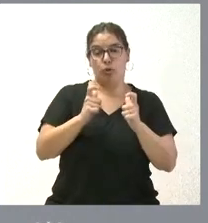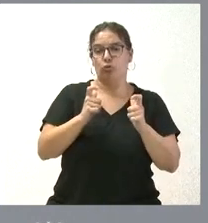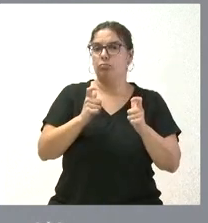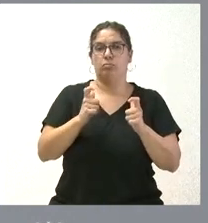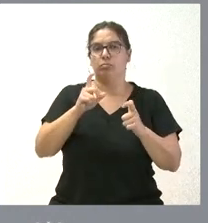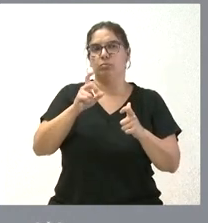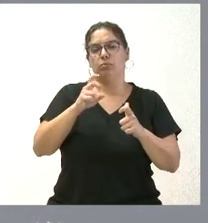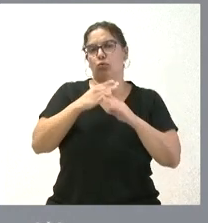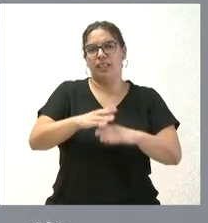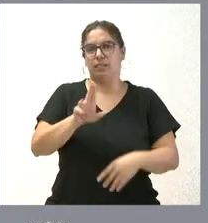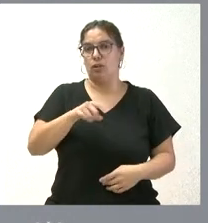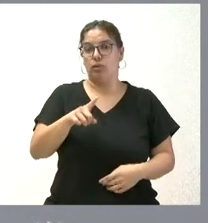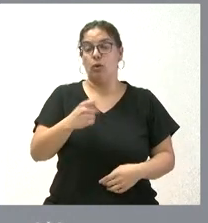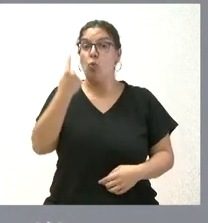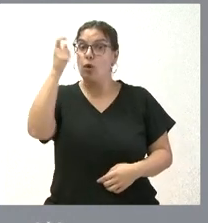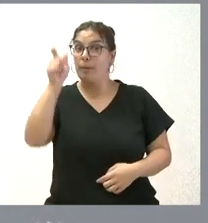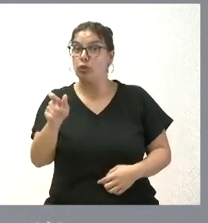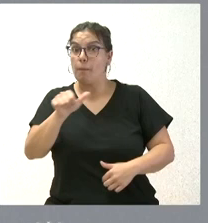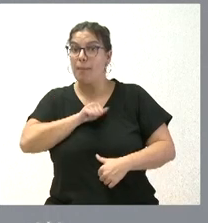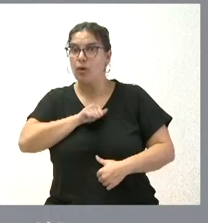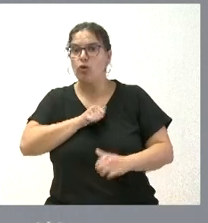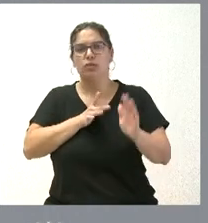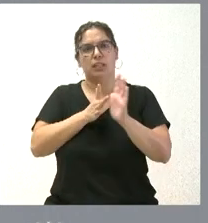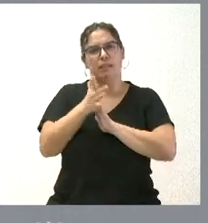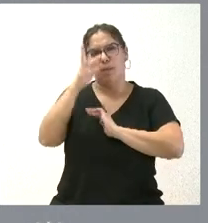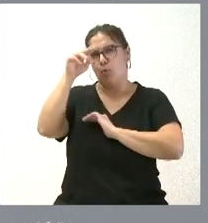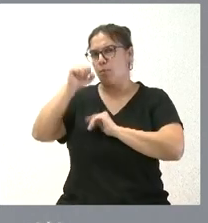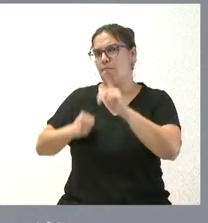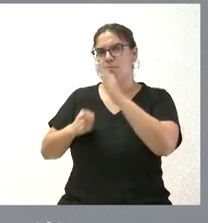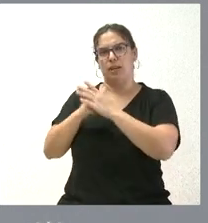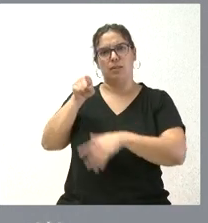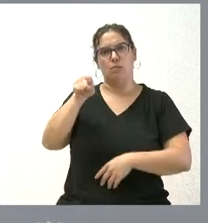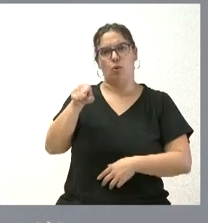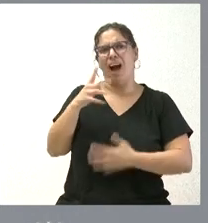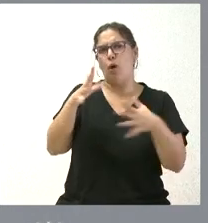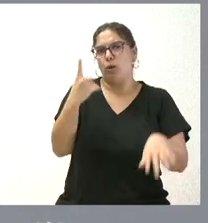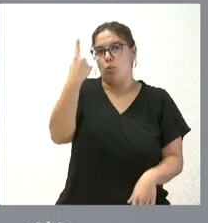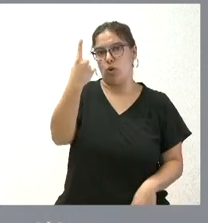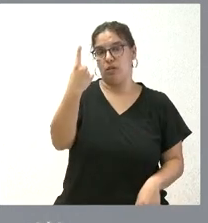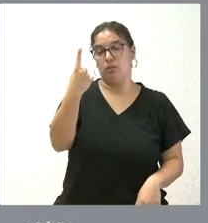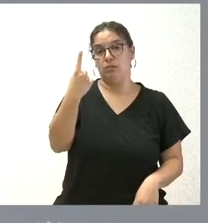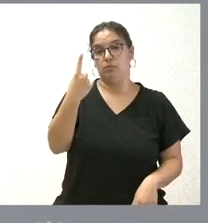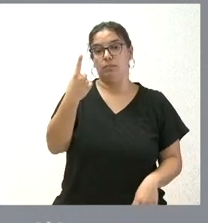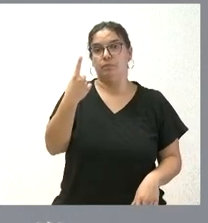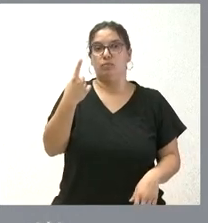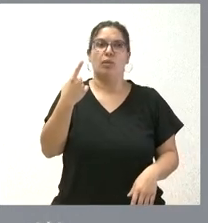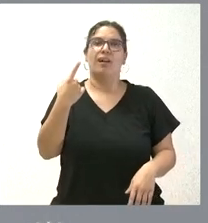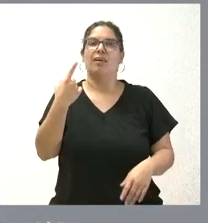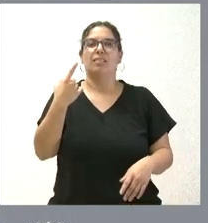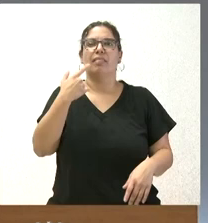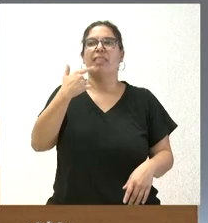una persona en el paro, es una persona que nos lleva a la máxima preocupación. Y en este asunto caben realmente muy pocas frivolidades.